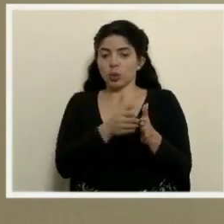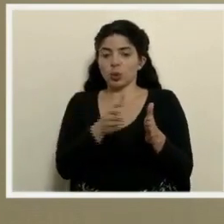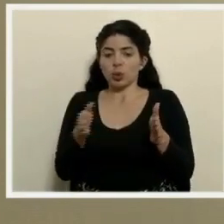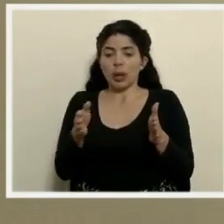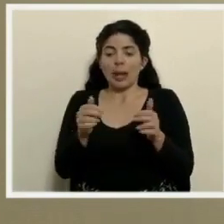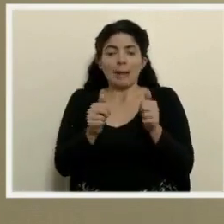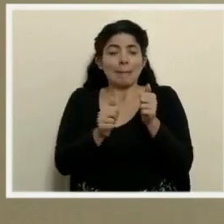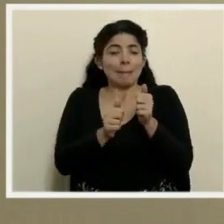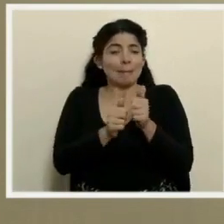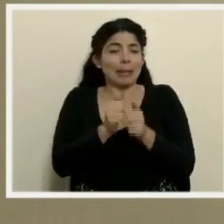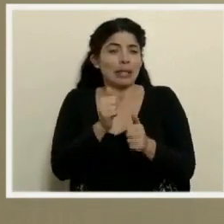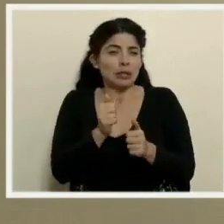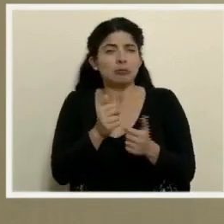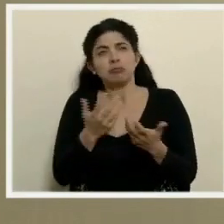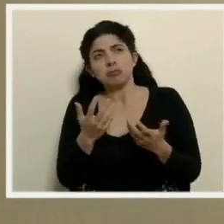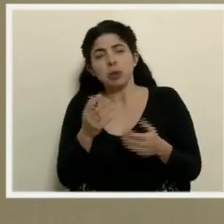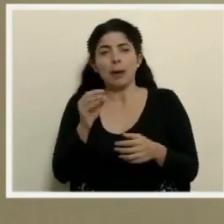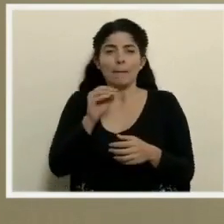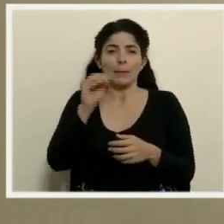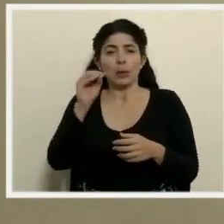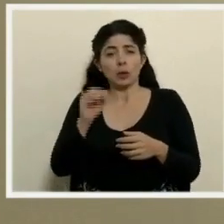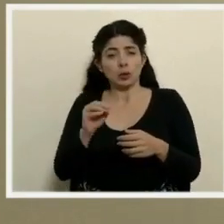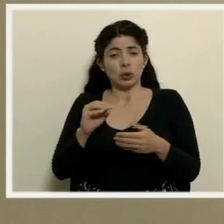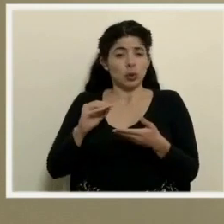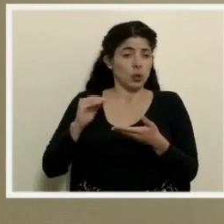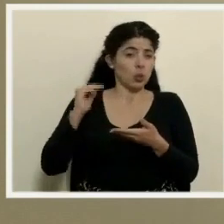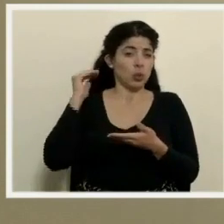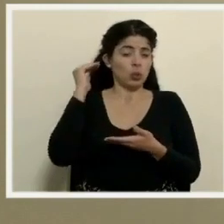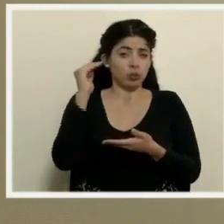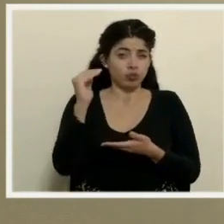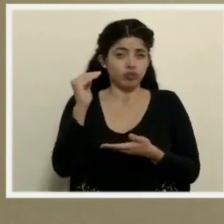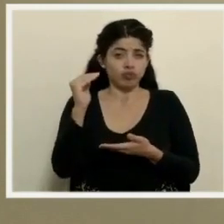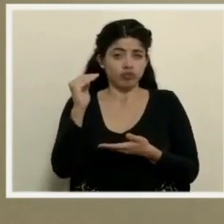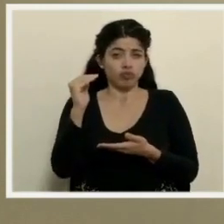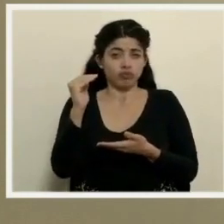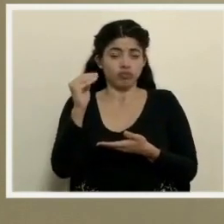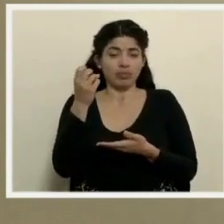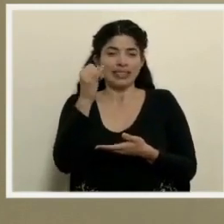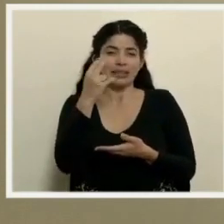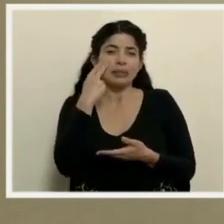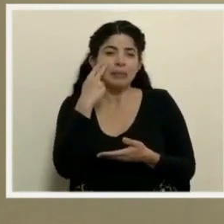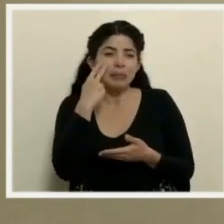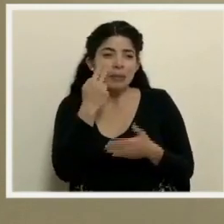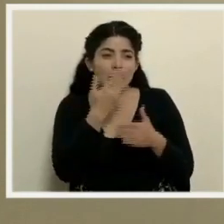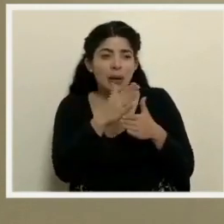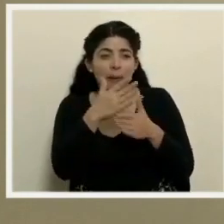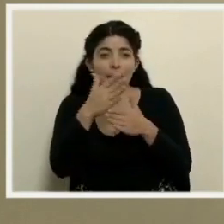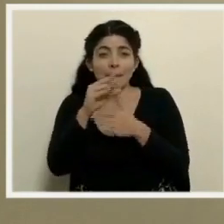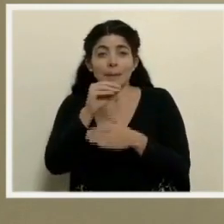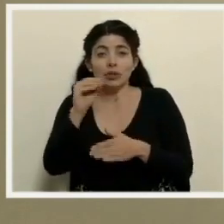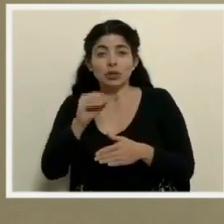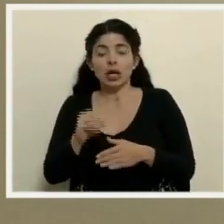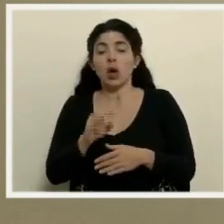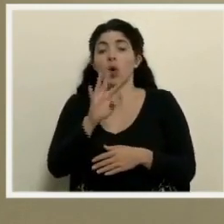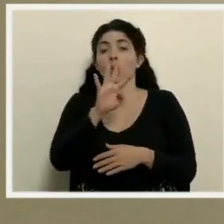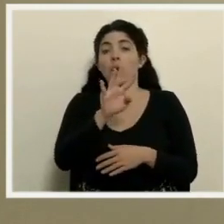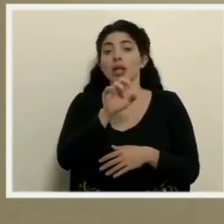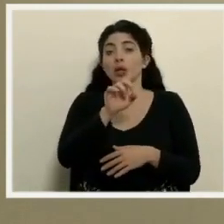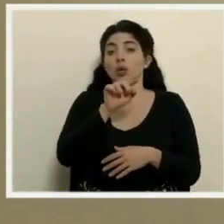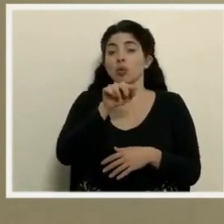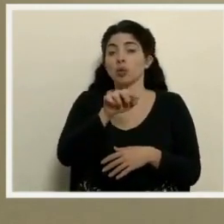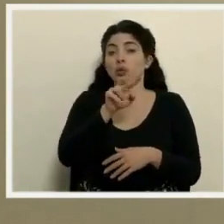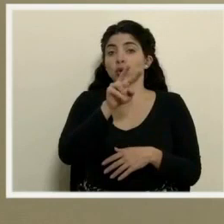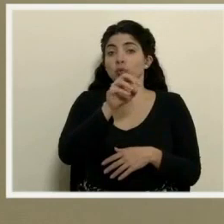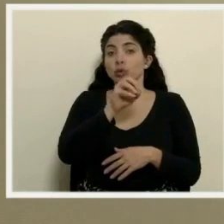la mayoría o un porcentaje bastante importante, si vemos la distribución por porcentaje es el 41.2%